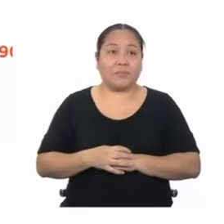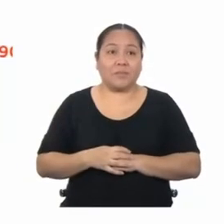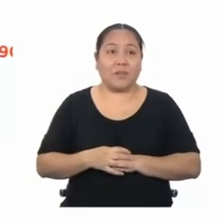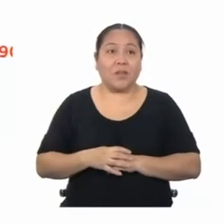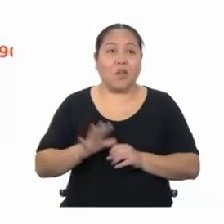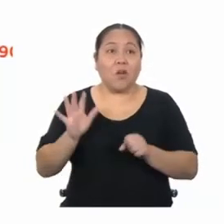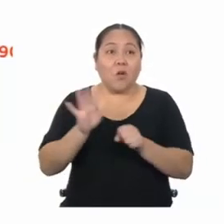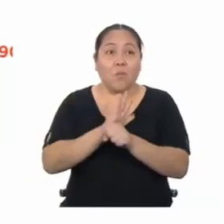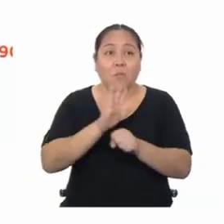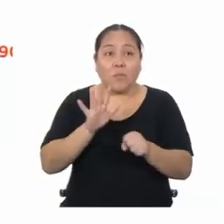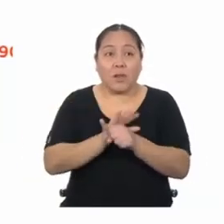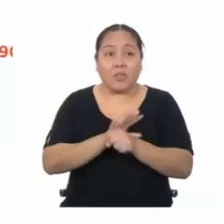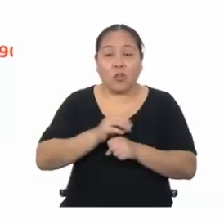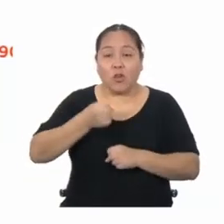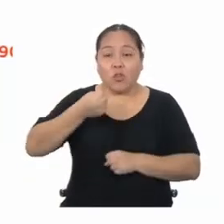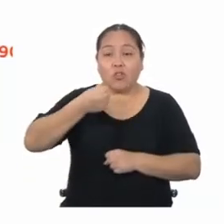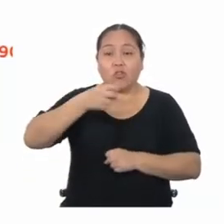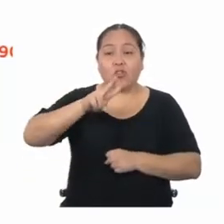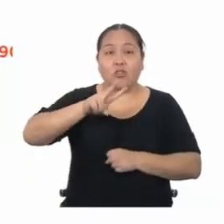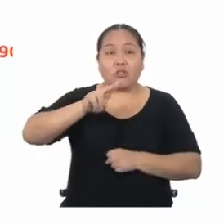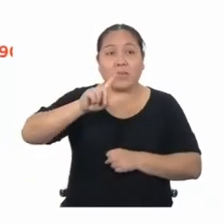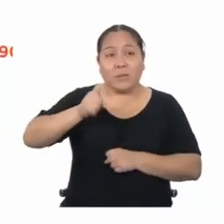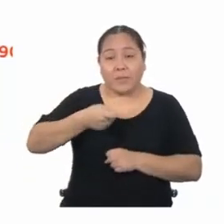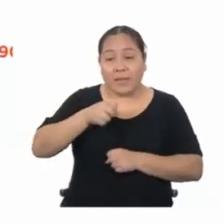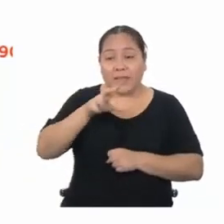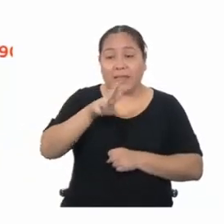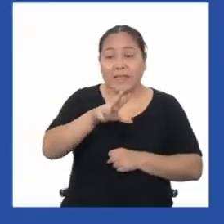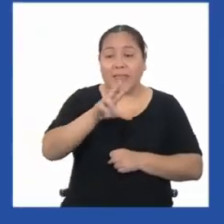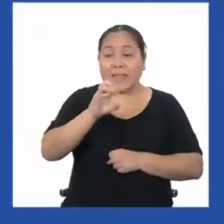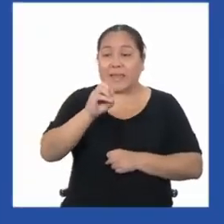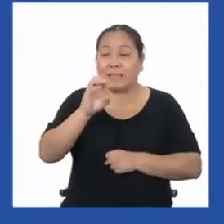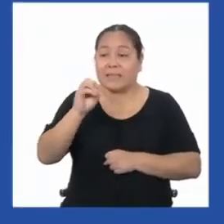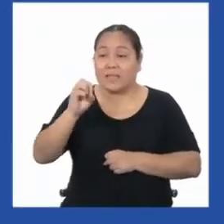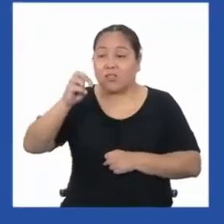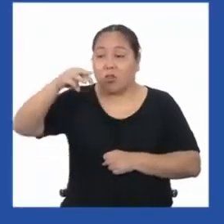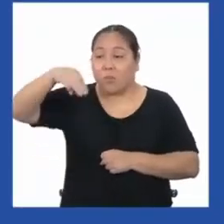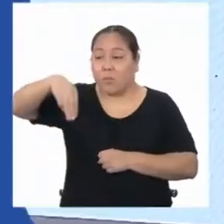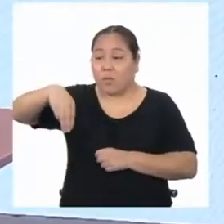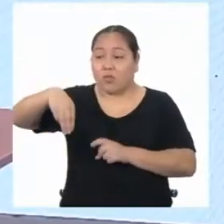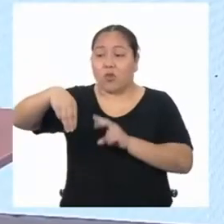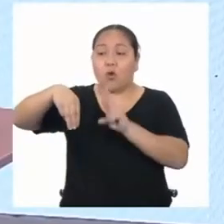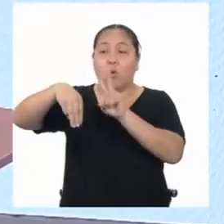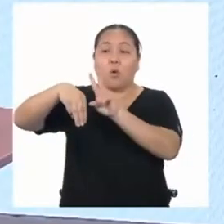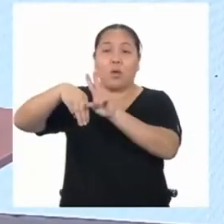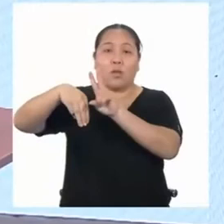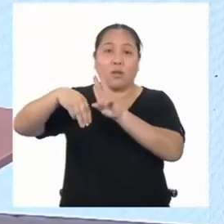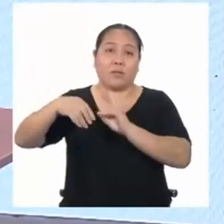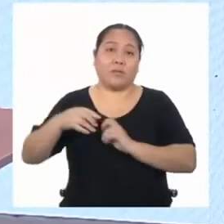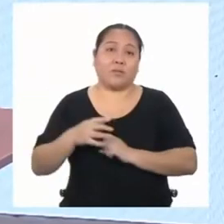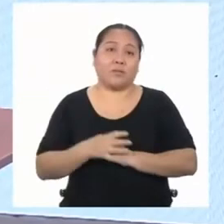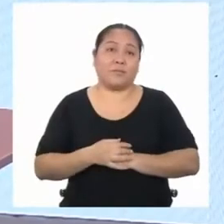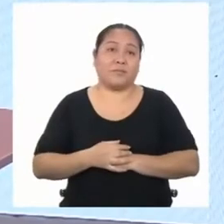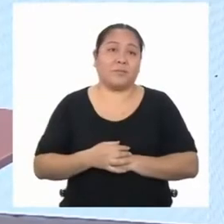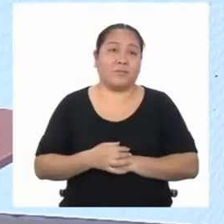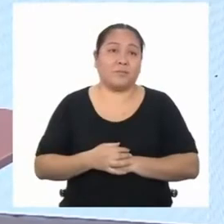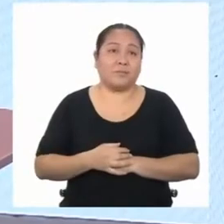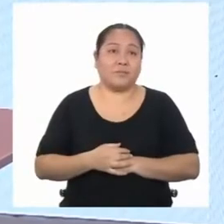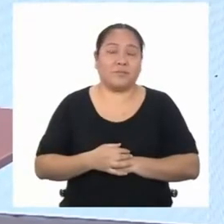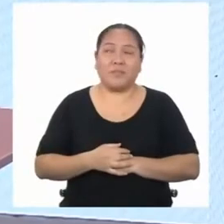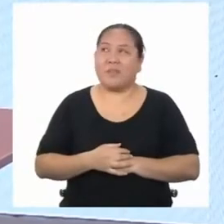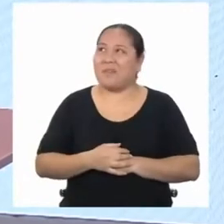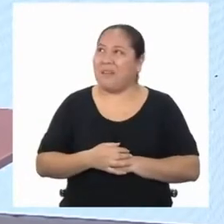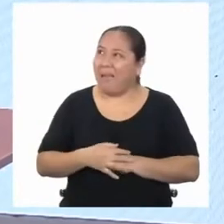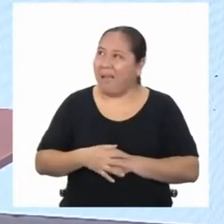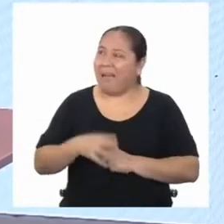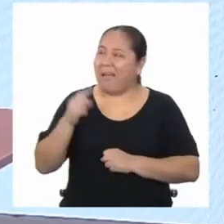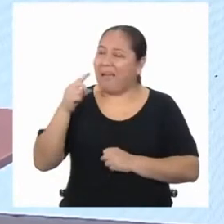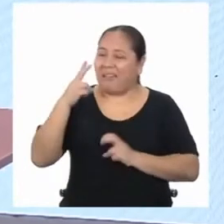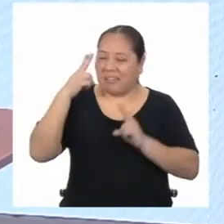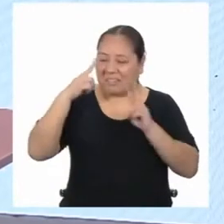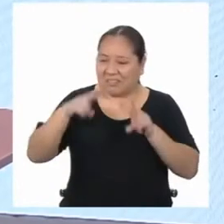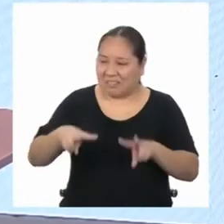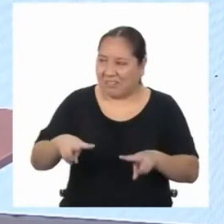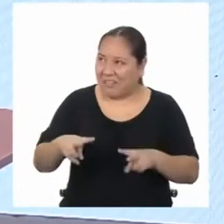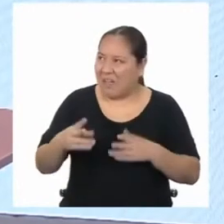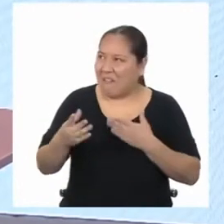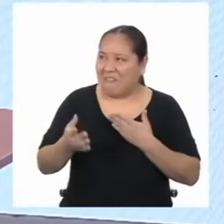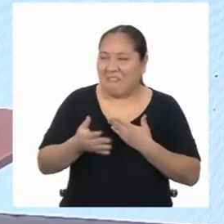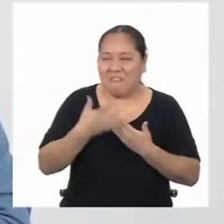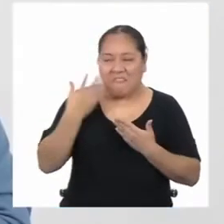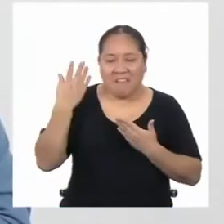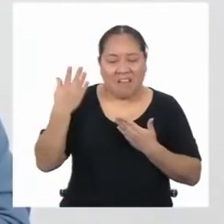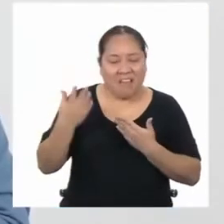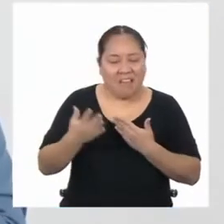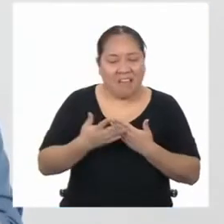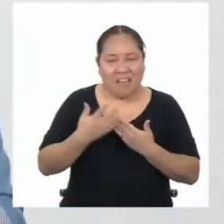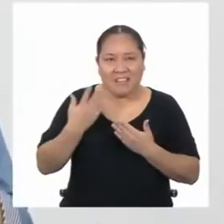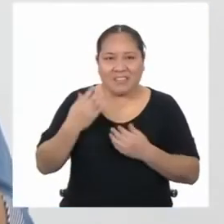es 12.300 metros cuadrados. ¡Guau! ¡Usted hace que todo parezca tan fácil!